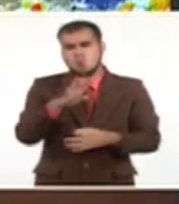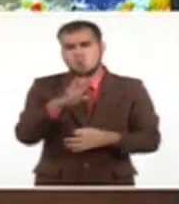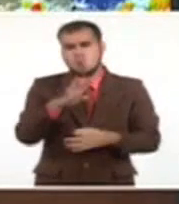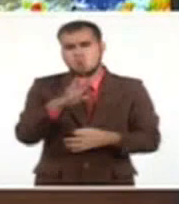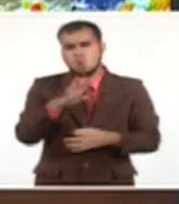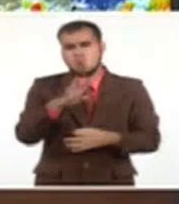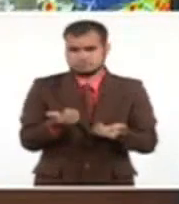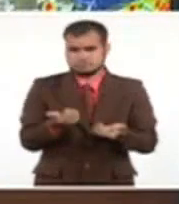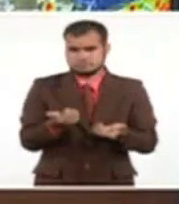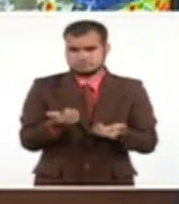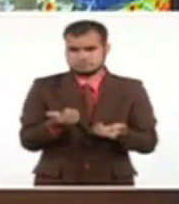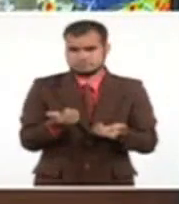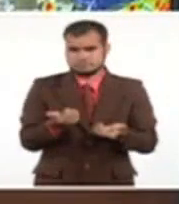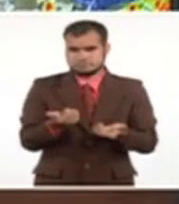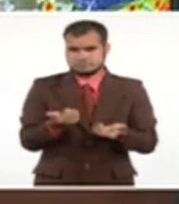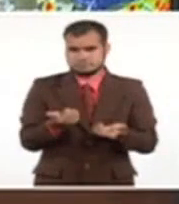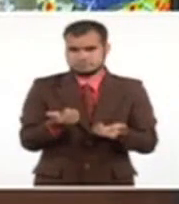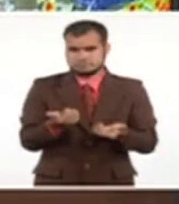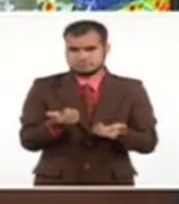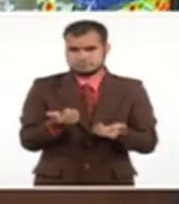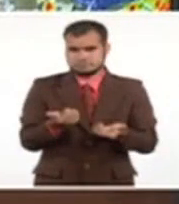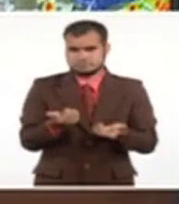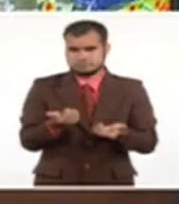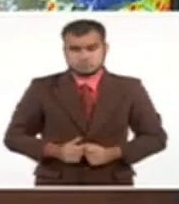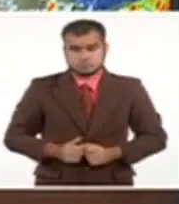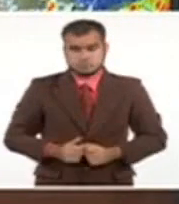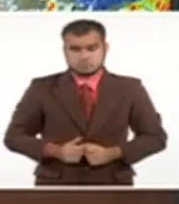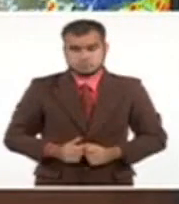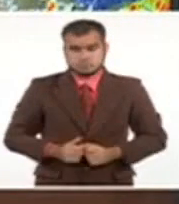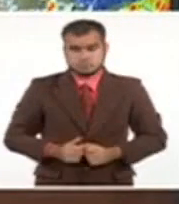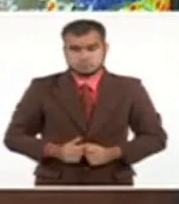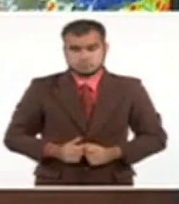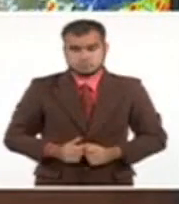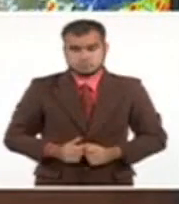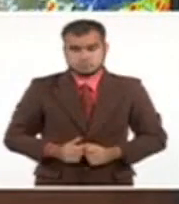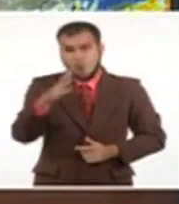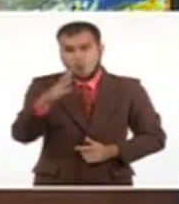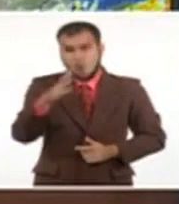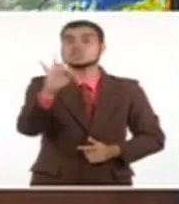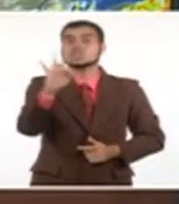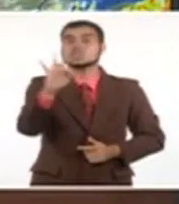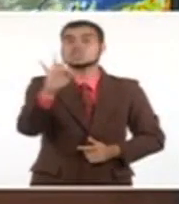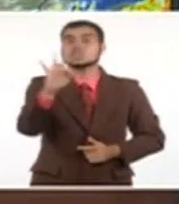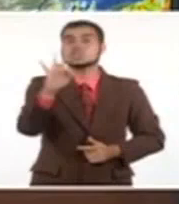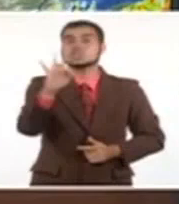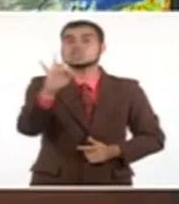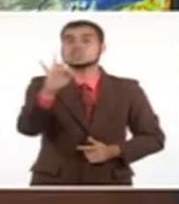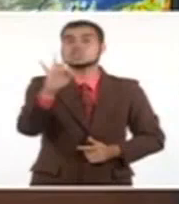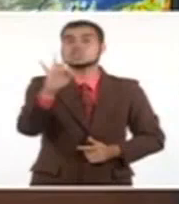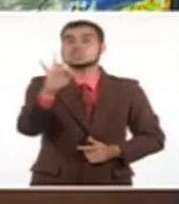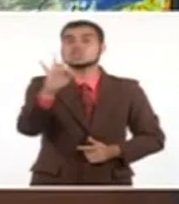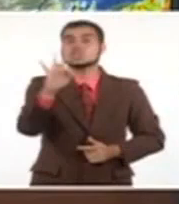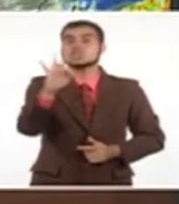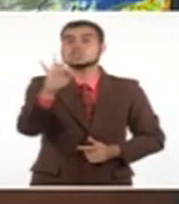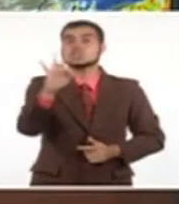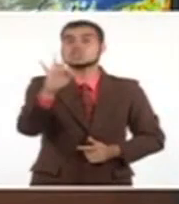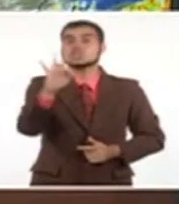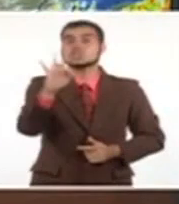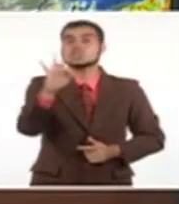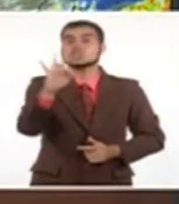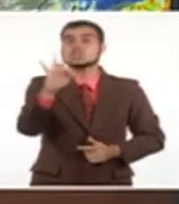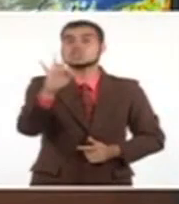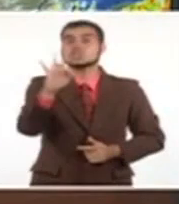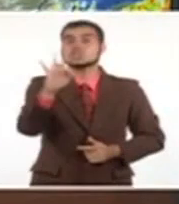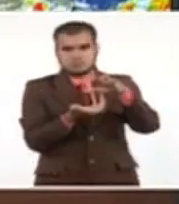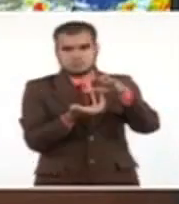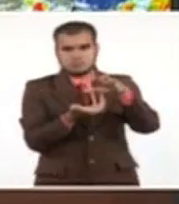48.50 que tenía ayer. Claro, eso desacompló el sistema y por eso es que se ha debilitado. Es